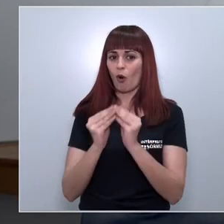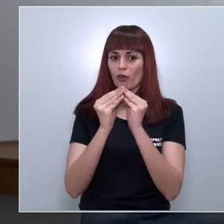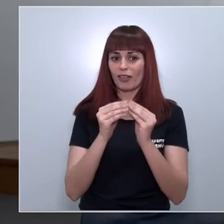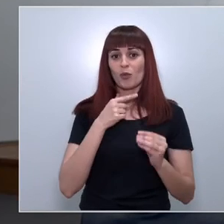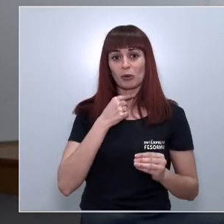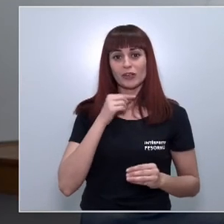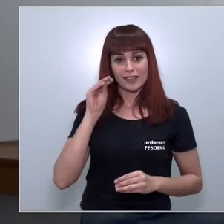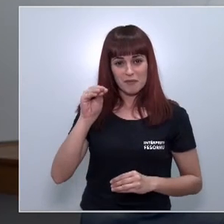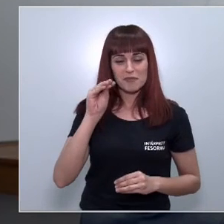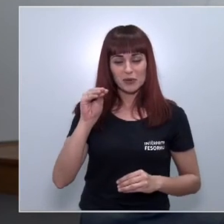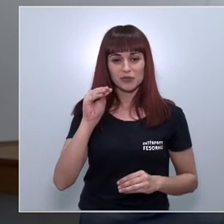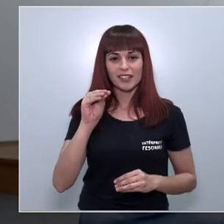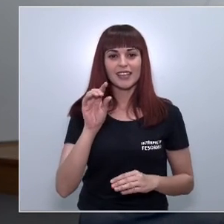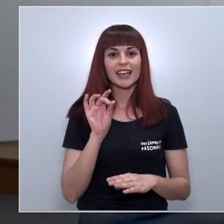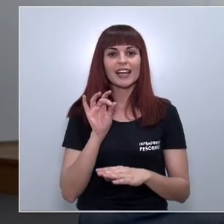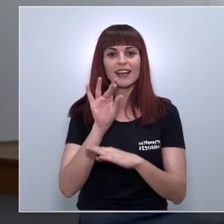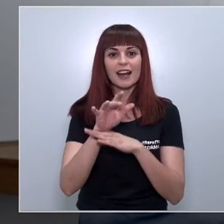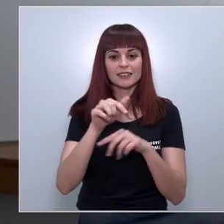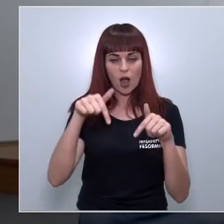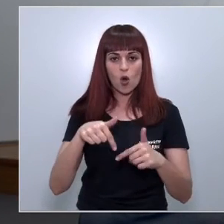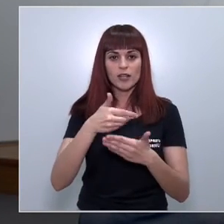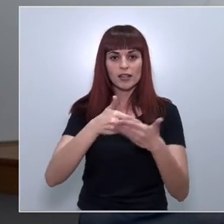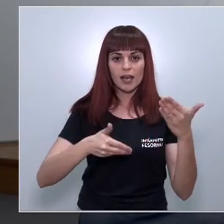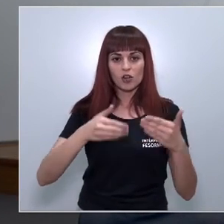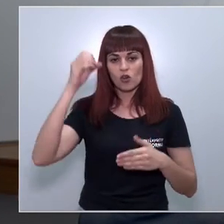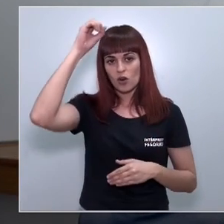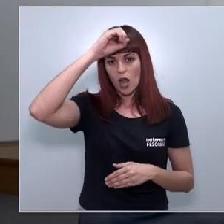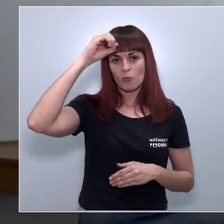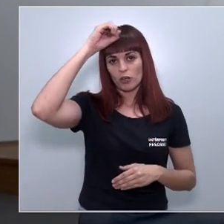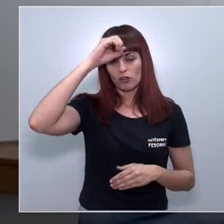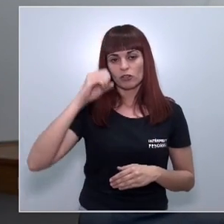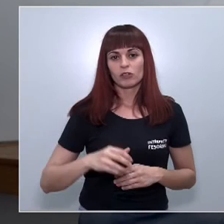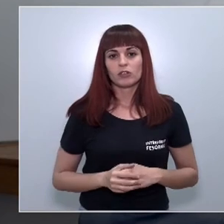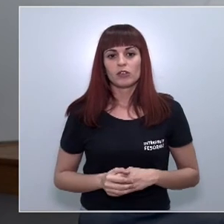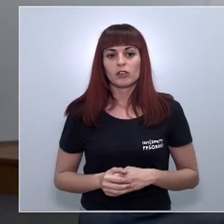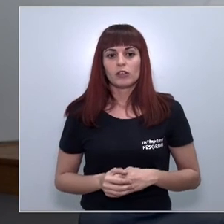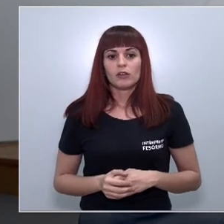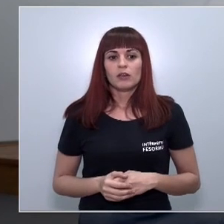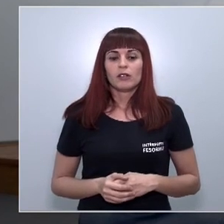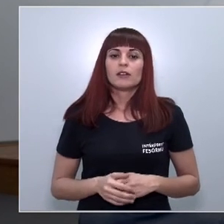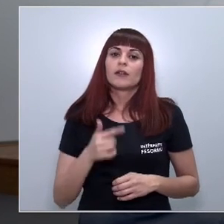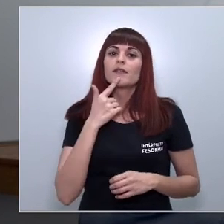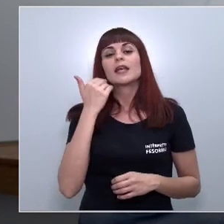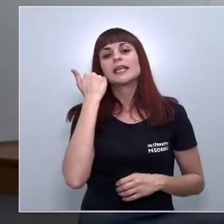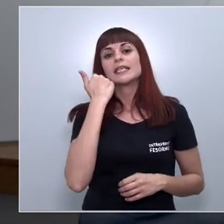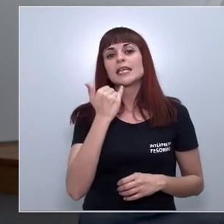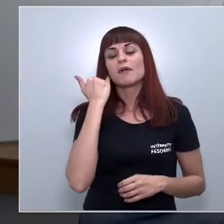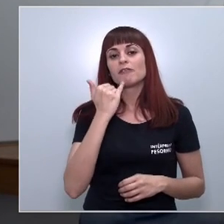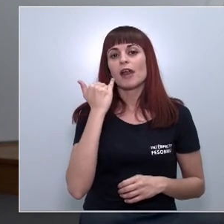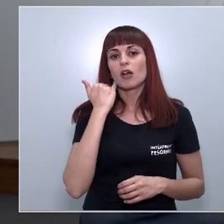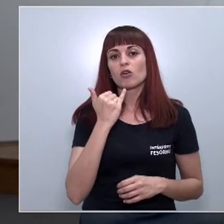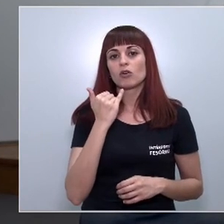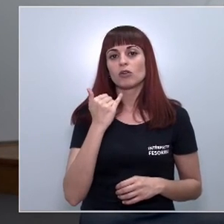que me gustaría preguntarle por la carta que publica hoy el diario La Opinión sobre bueno firmada por Isabel Franco vicepresidenta del gobierno miembro de Ciudadanos